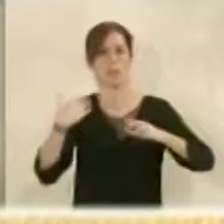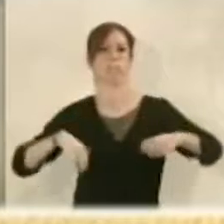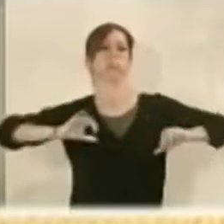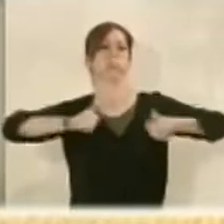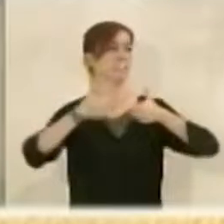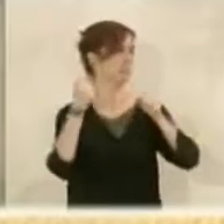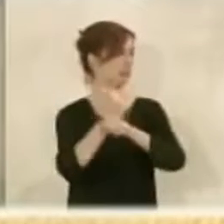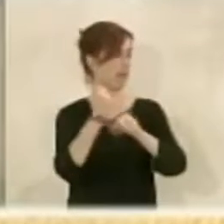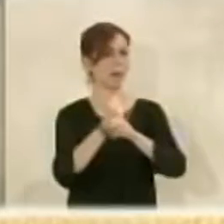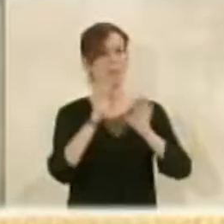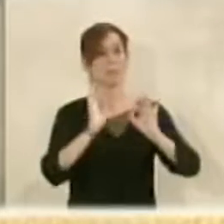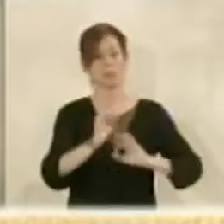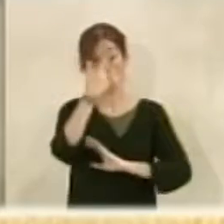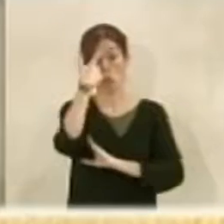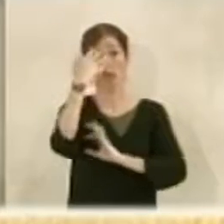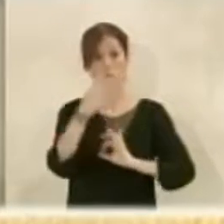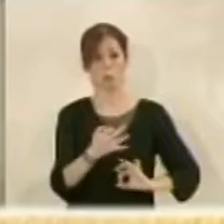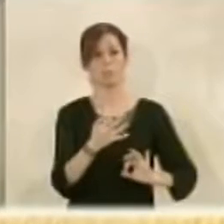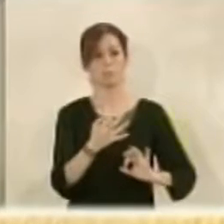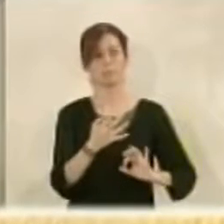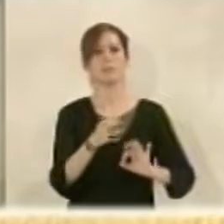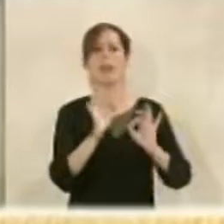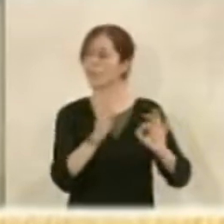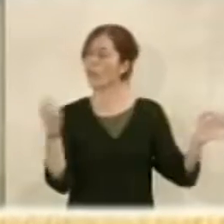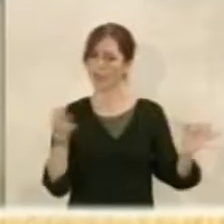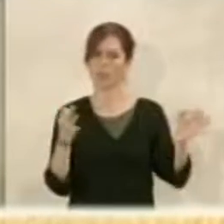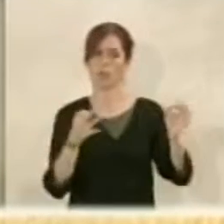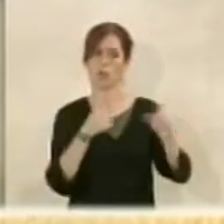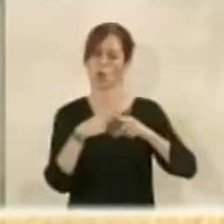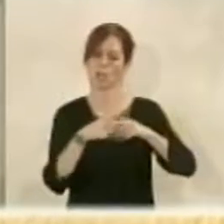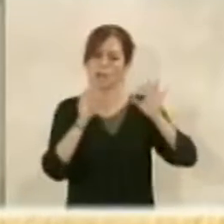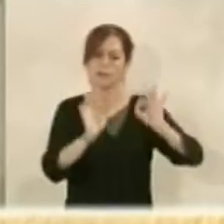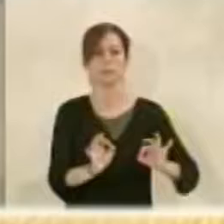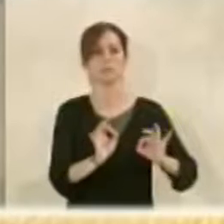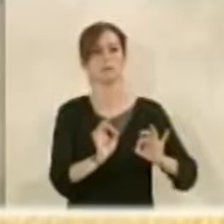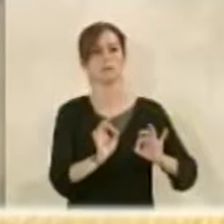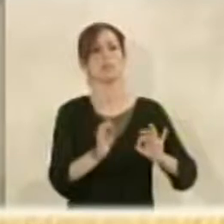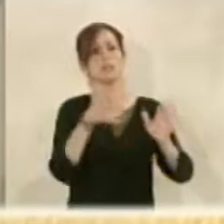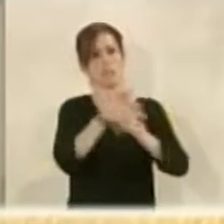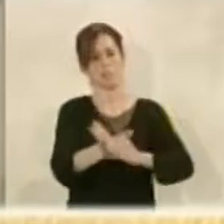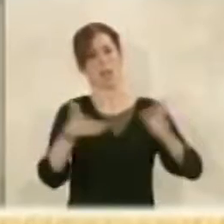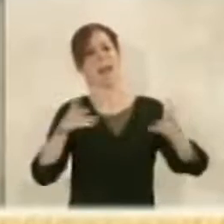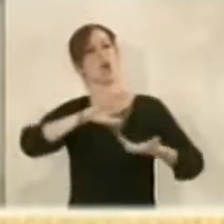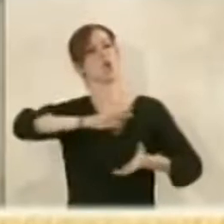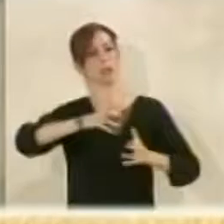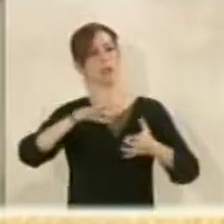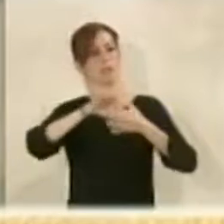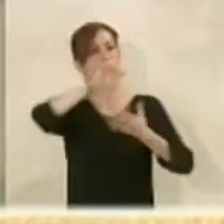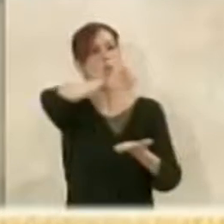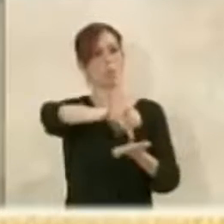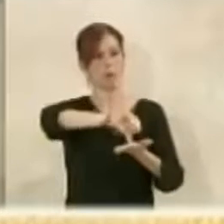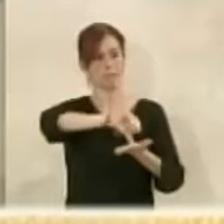Yo creo que sin duda así es como se tienen que hacer las cosas y sin duda es una gran noticia para la ciudad.